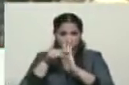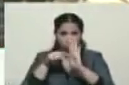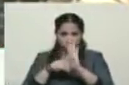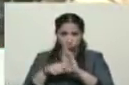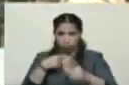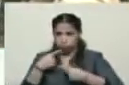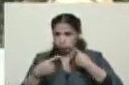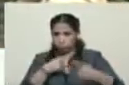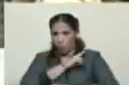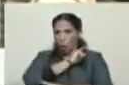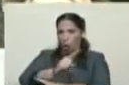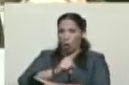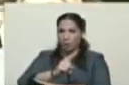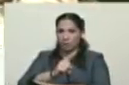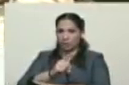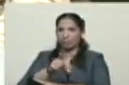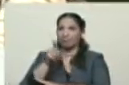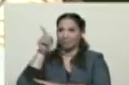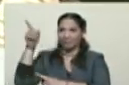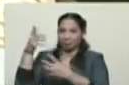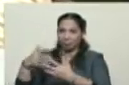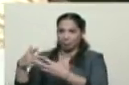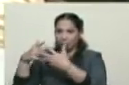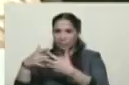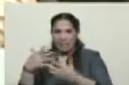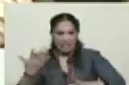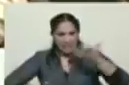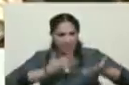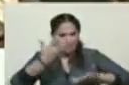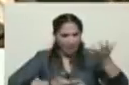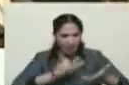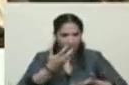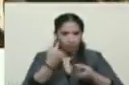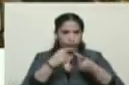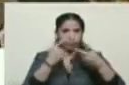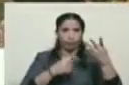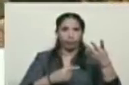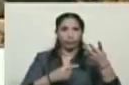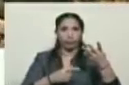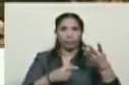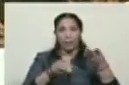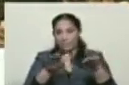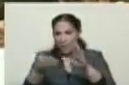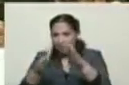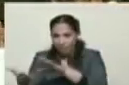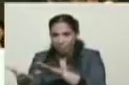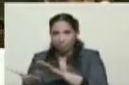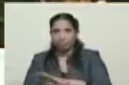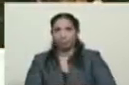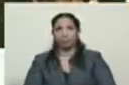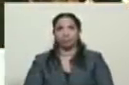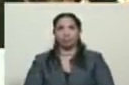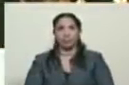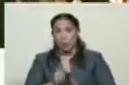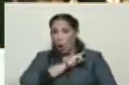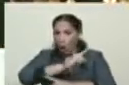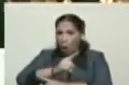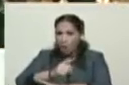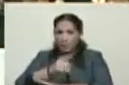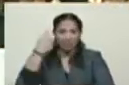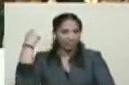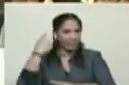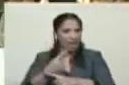es una orden que les da. Les da la orden de quemar, les da la orden de matar, les da la orden de que se